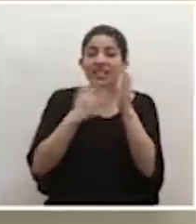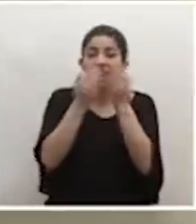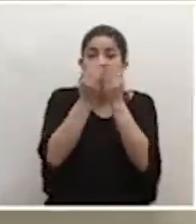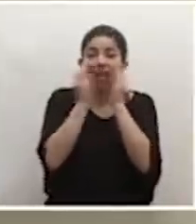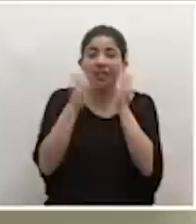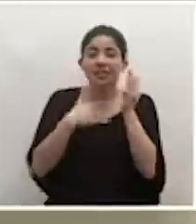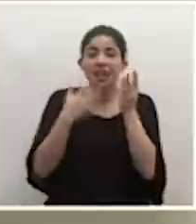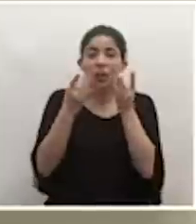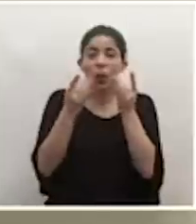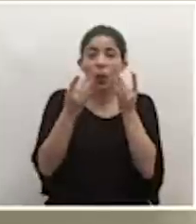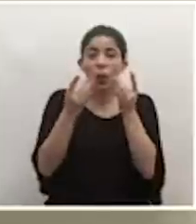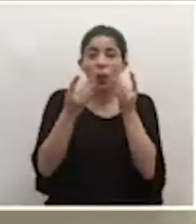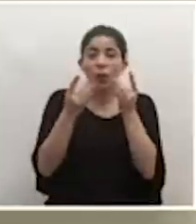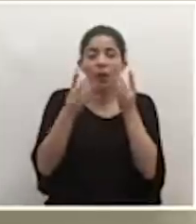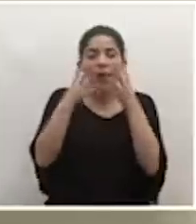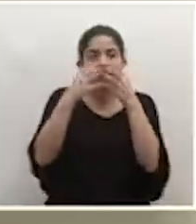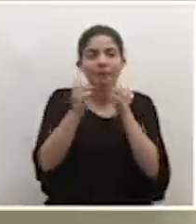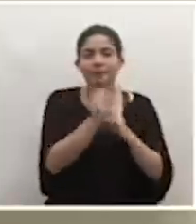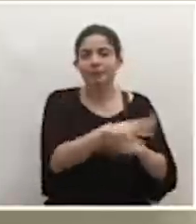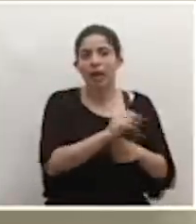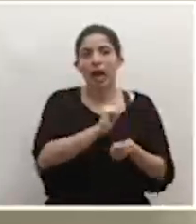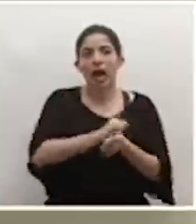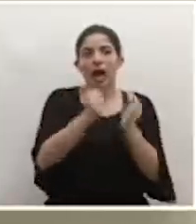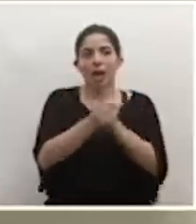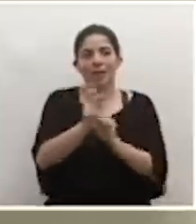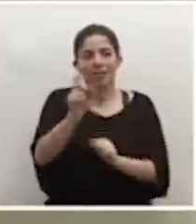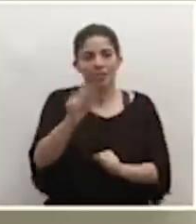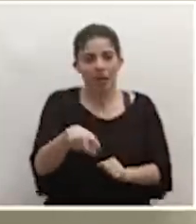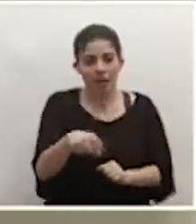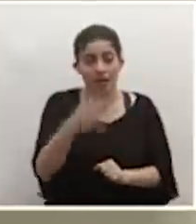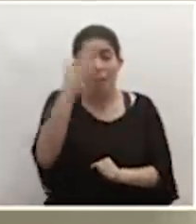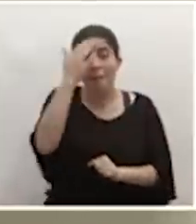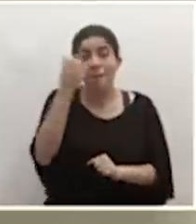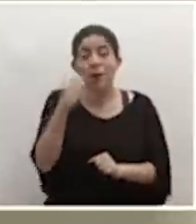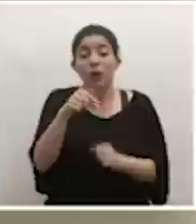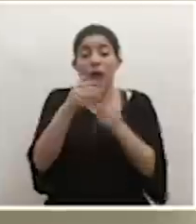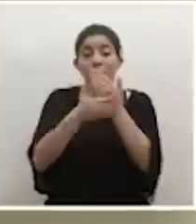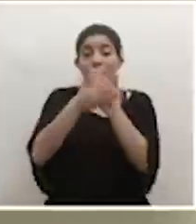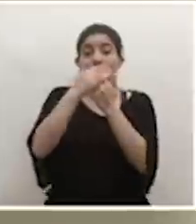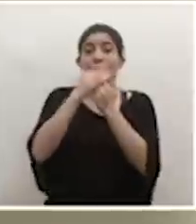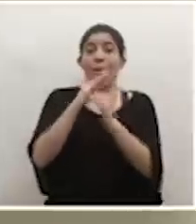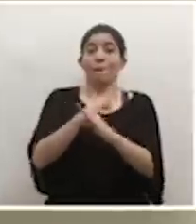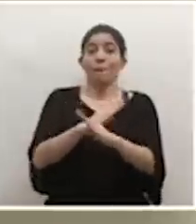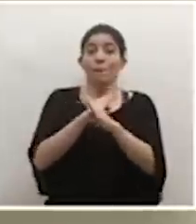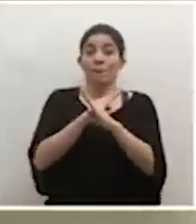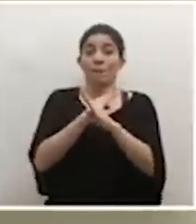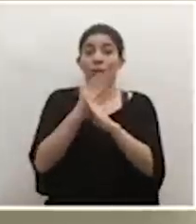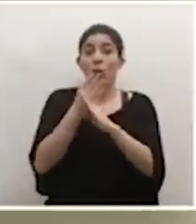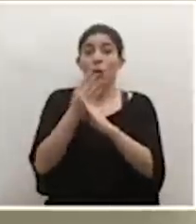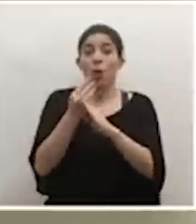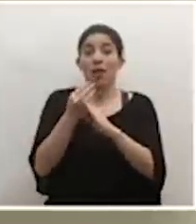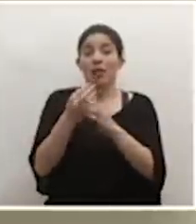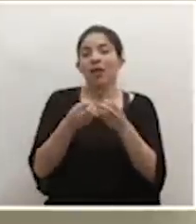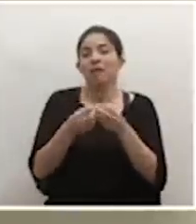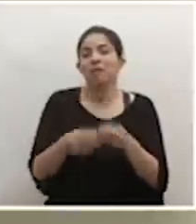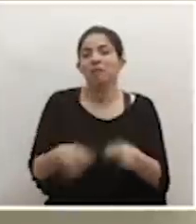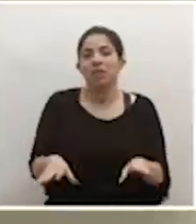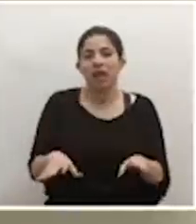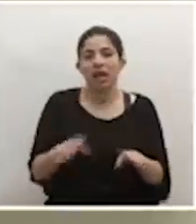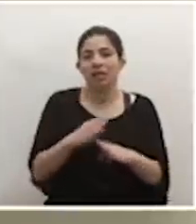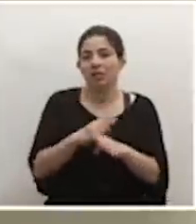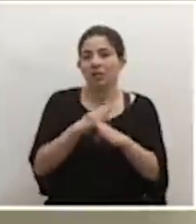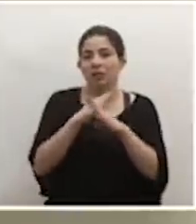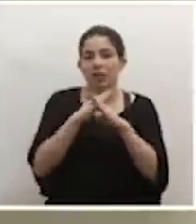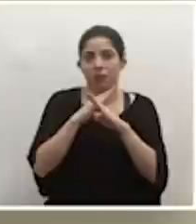húmeda, hay que cambiarla, porque ya en ese momento la impermeabilidad de la mascarilla pierde su efecto y